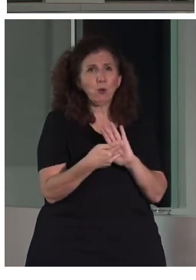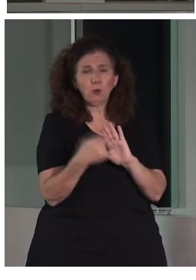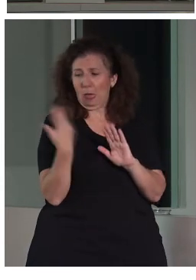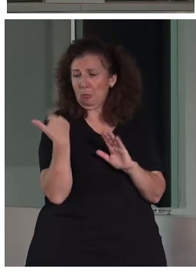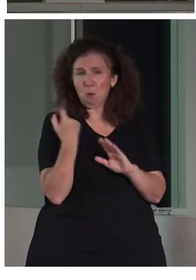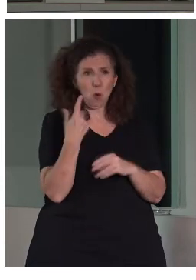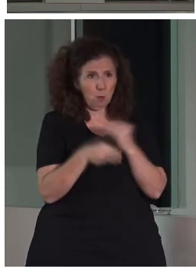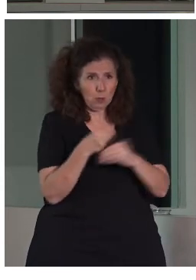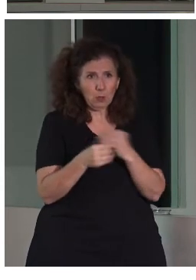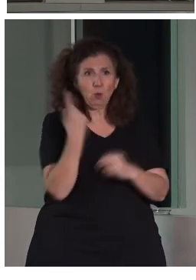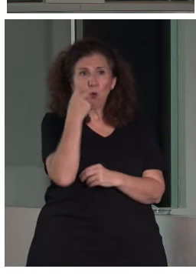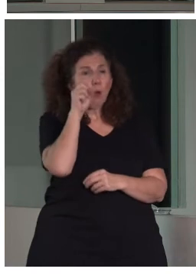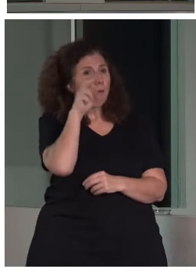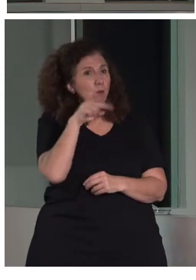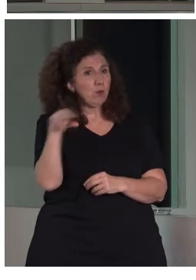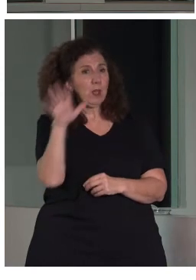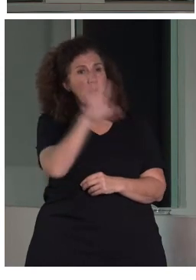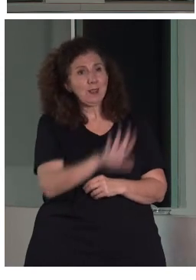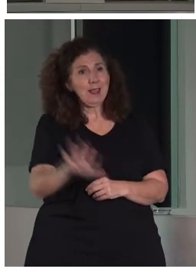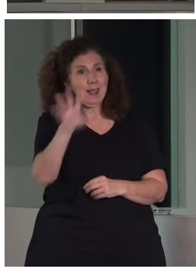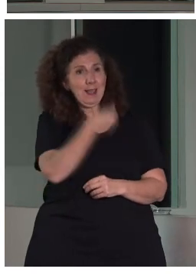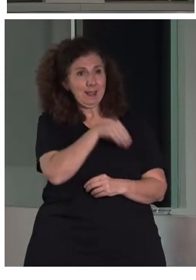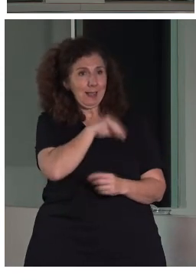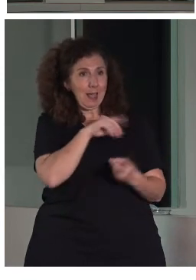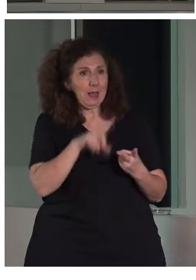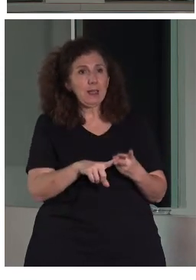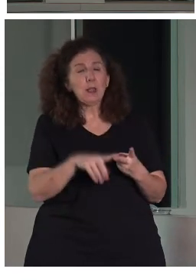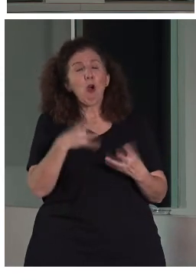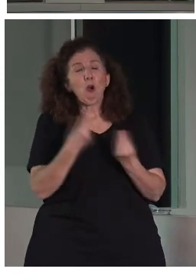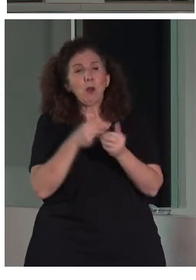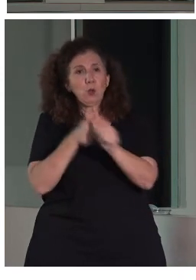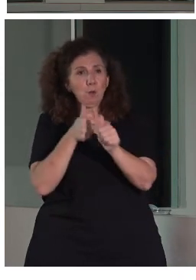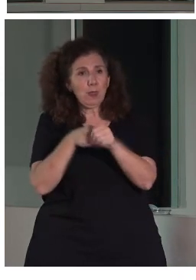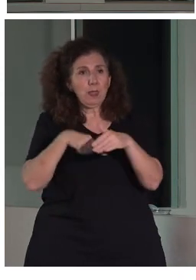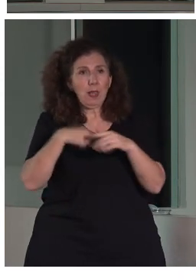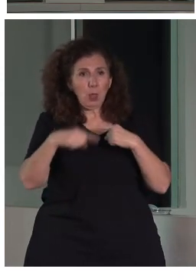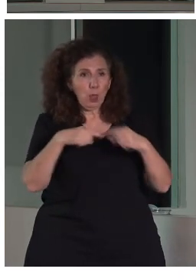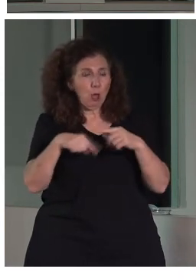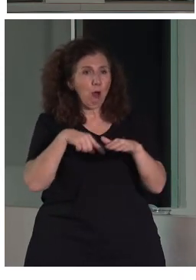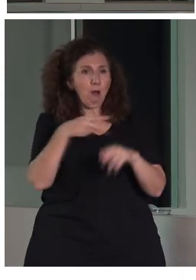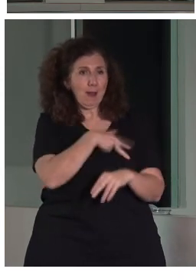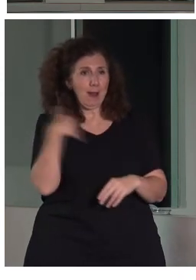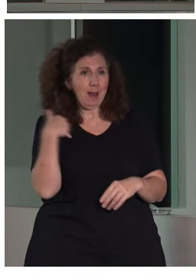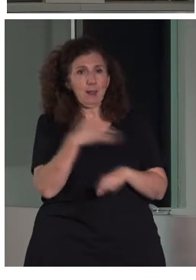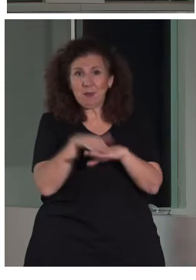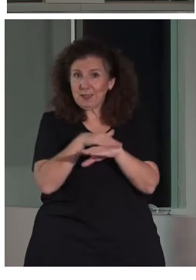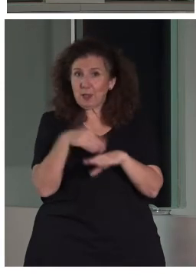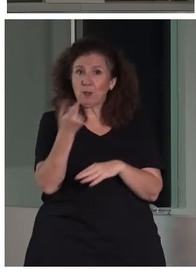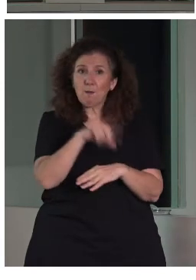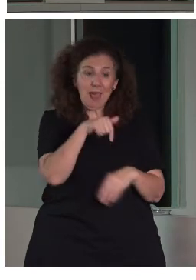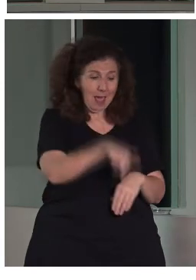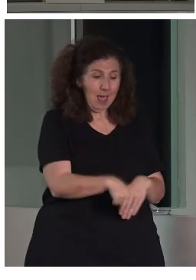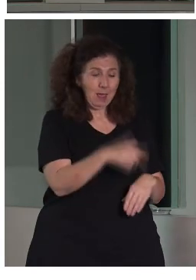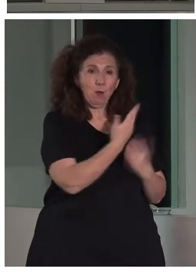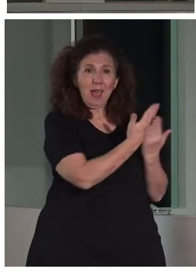recientemente, uno que es con museos estatales, con la Subdirección General del Ministerio y otro con una exposición que se hizo aquí en